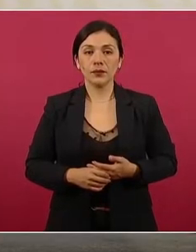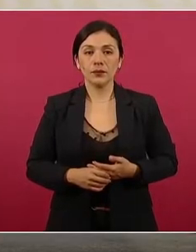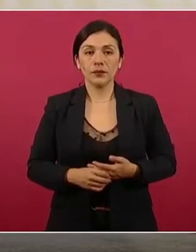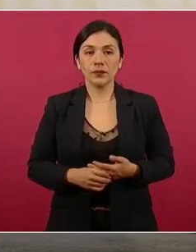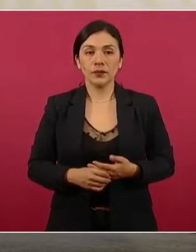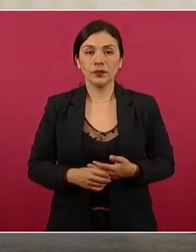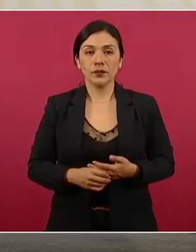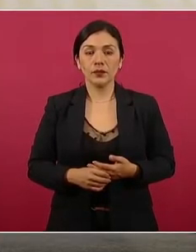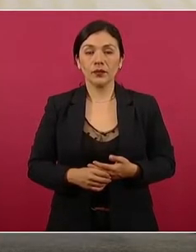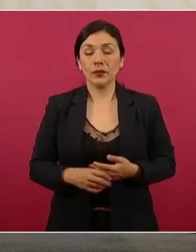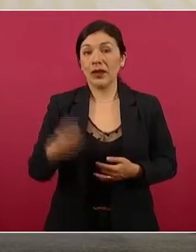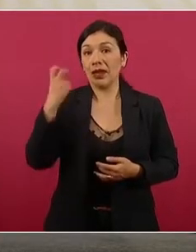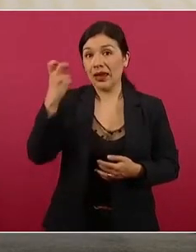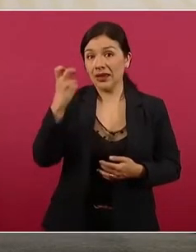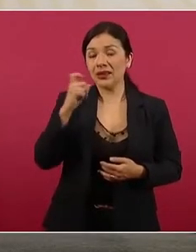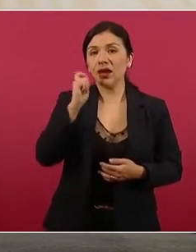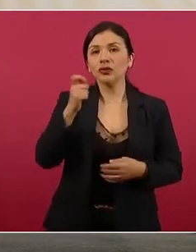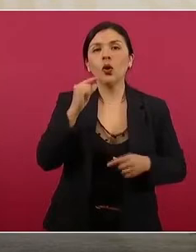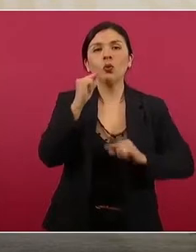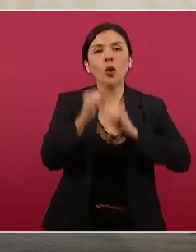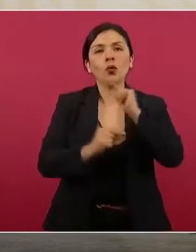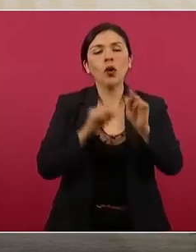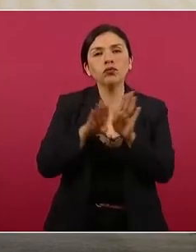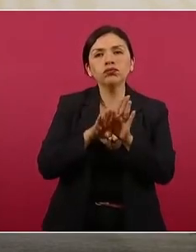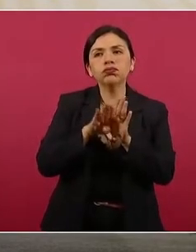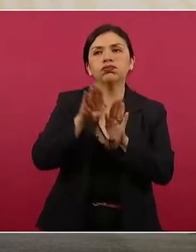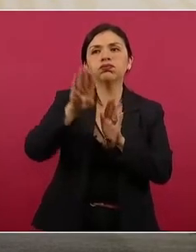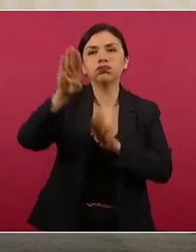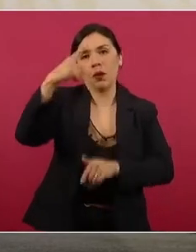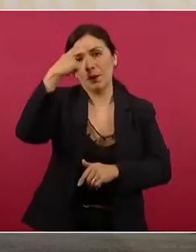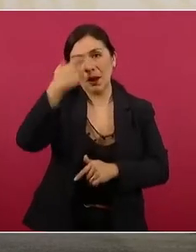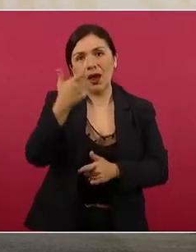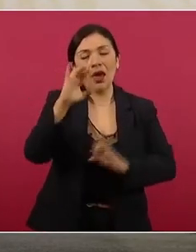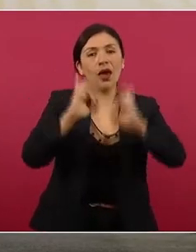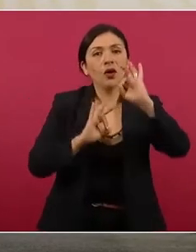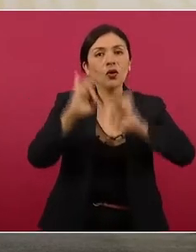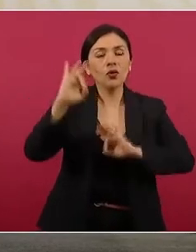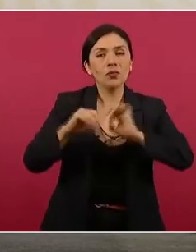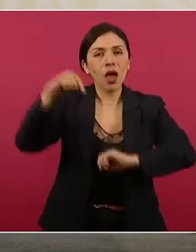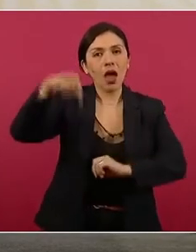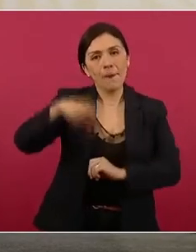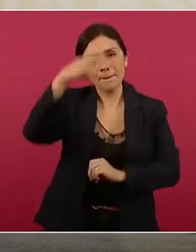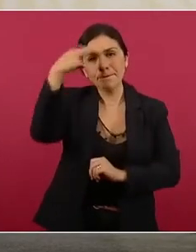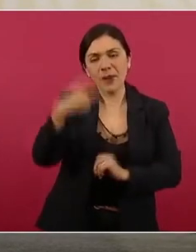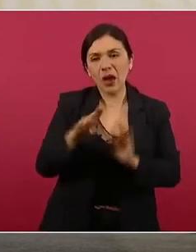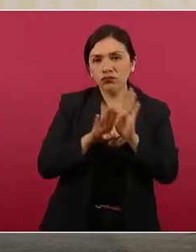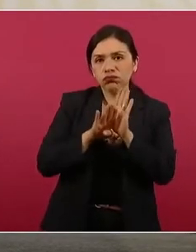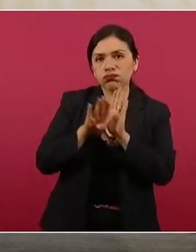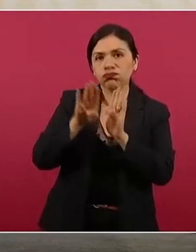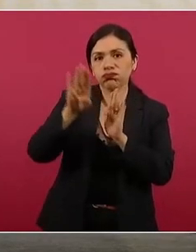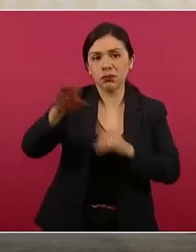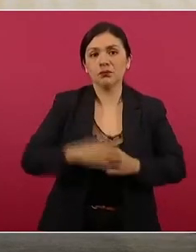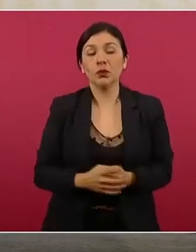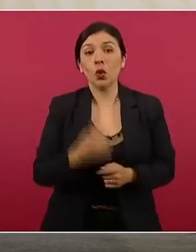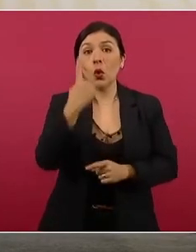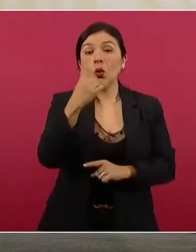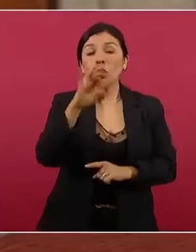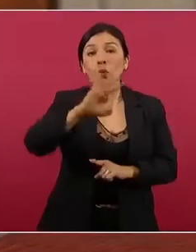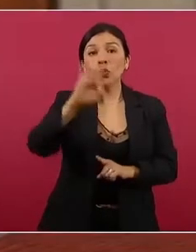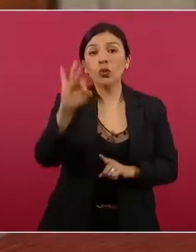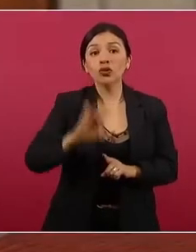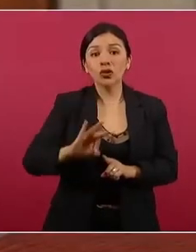Eso es crecimiento económico, 1 por ciento,